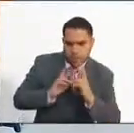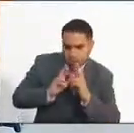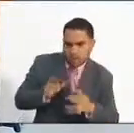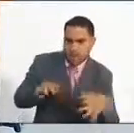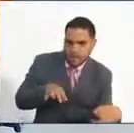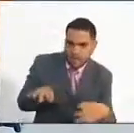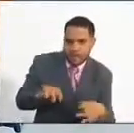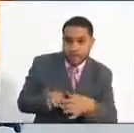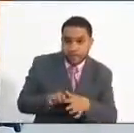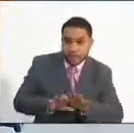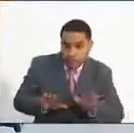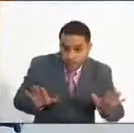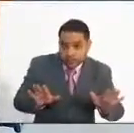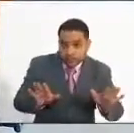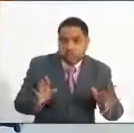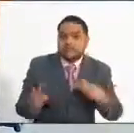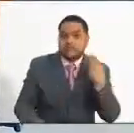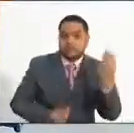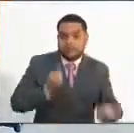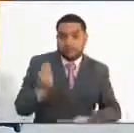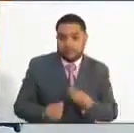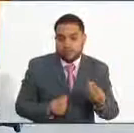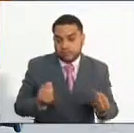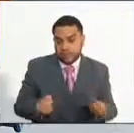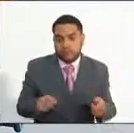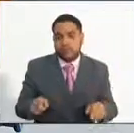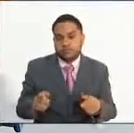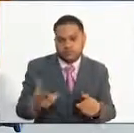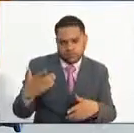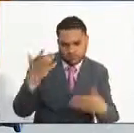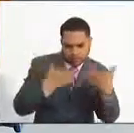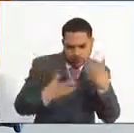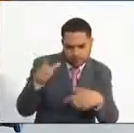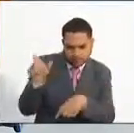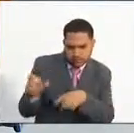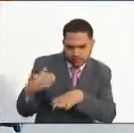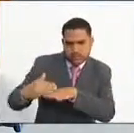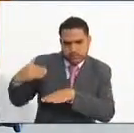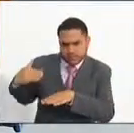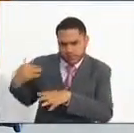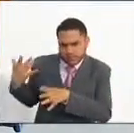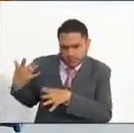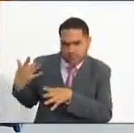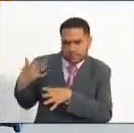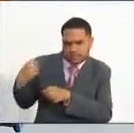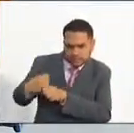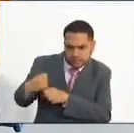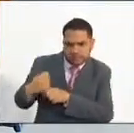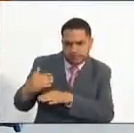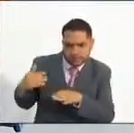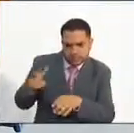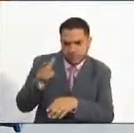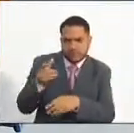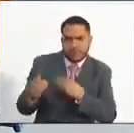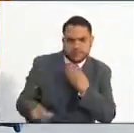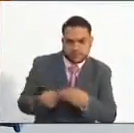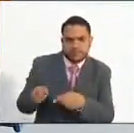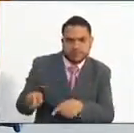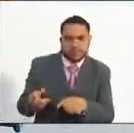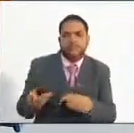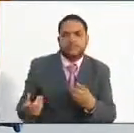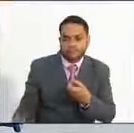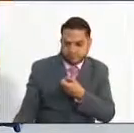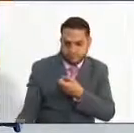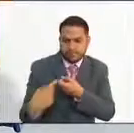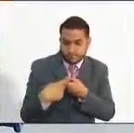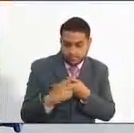Una vez resueltas estas reclamaciones y aplicada la prueba de valoración de antecedentes, procederemos a expedir las listas de elegibles para proveer